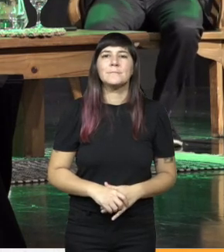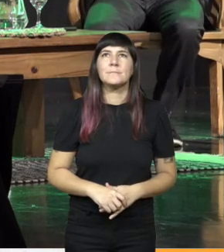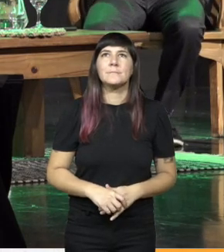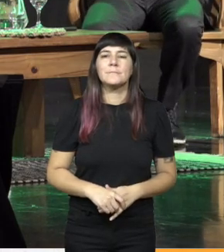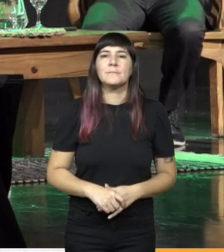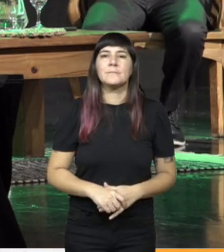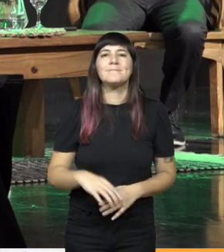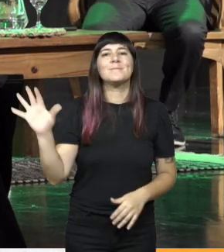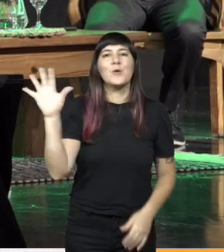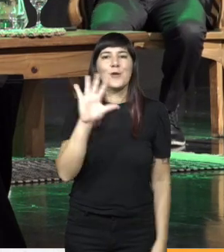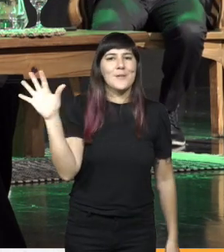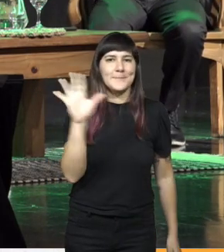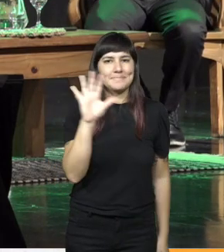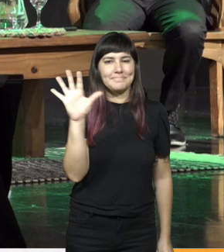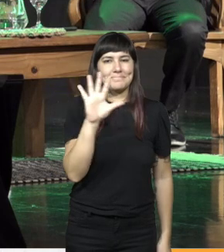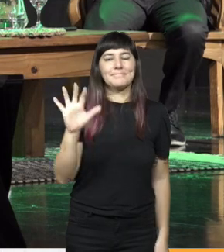hola